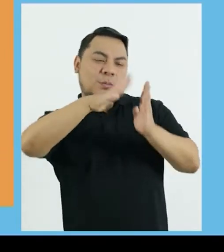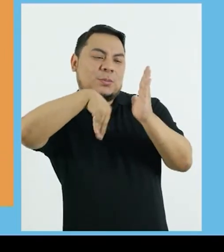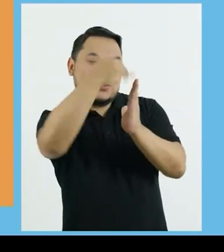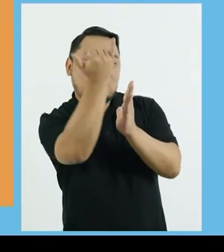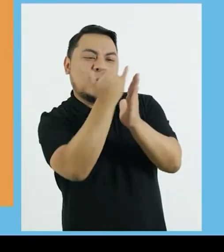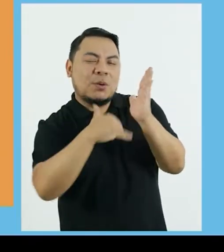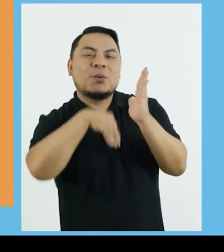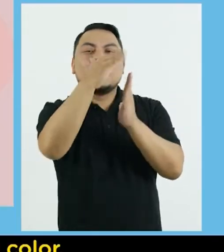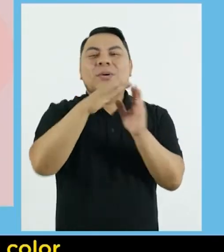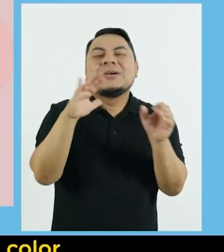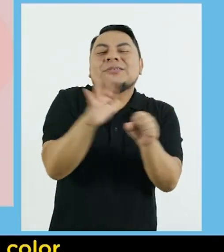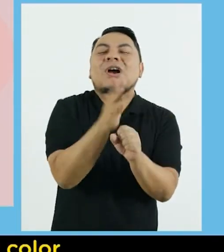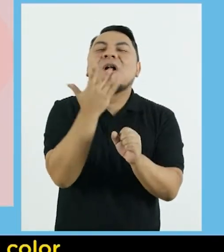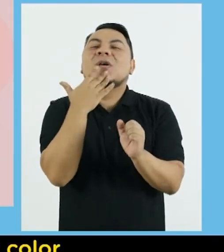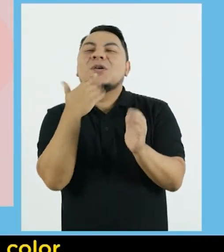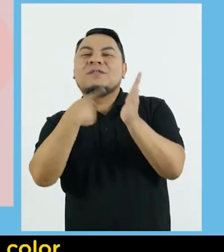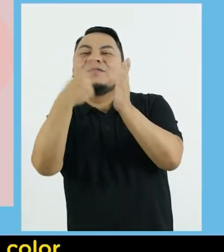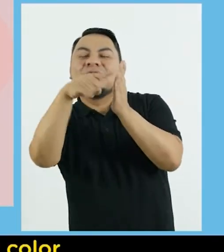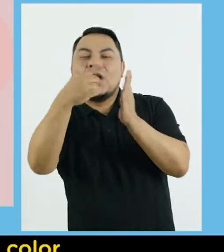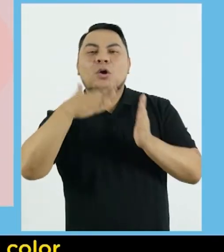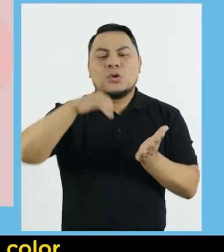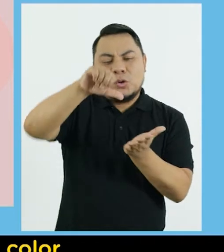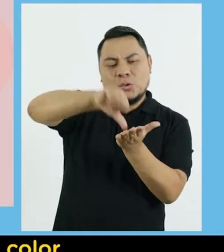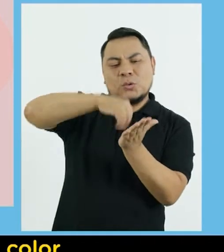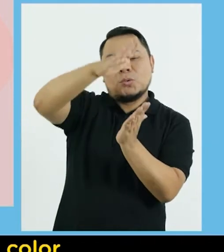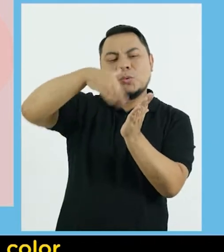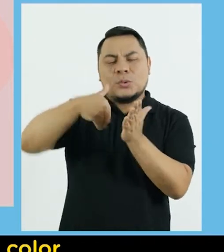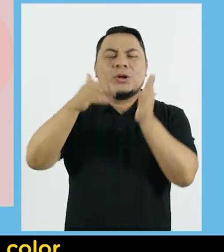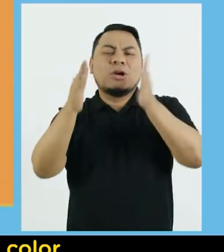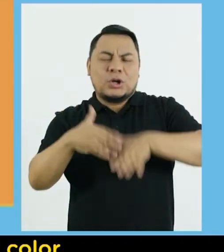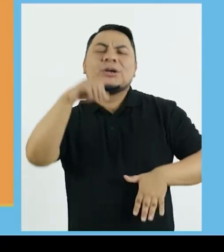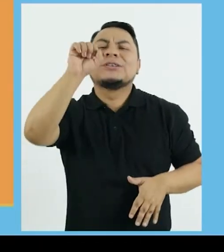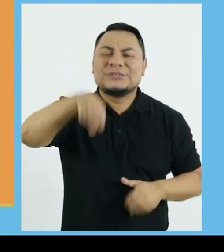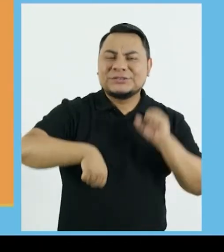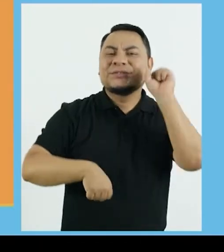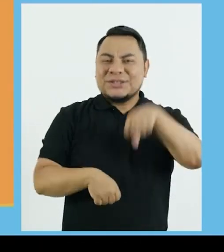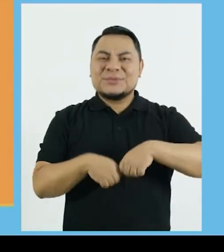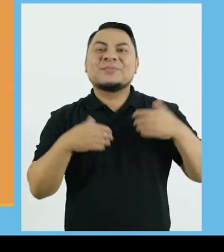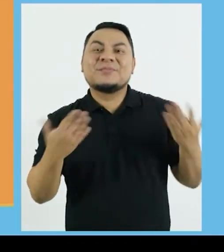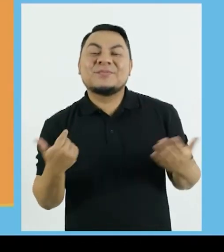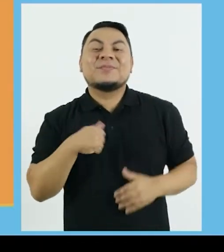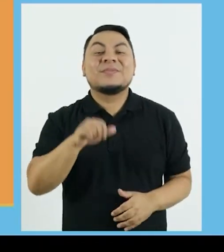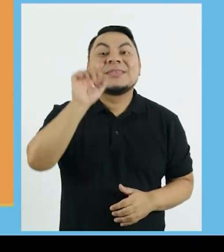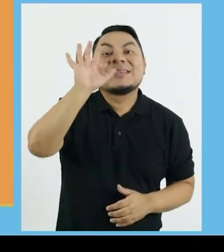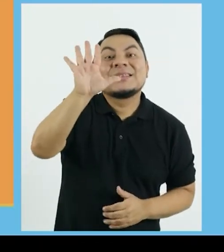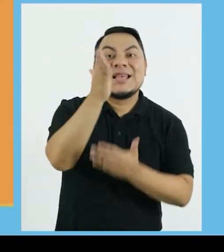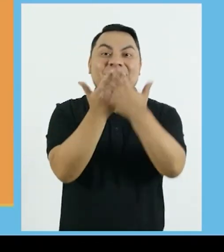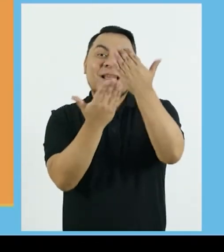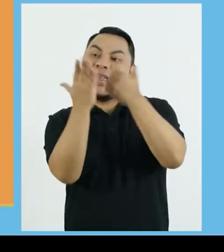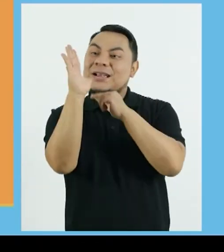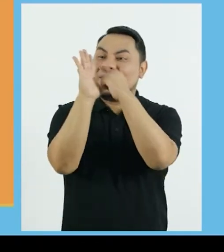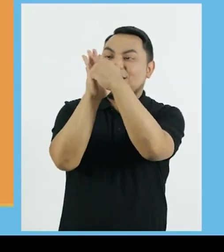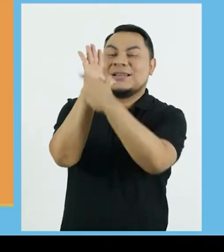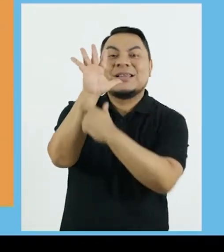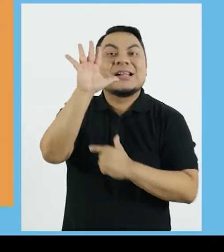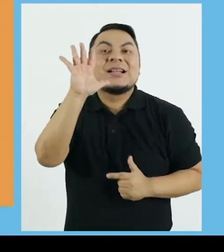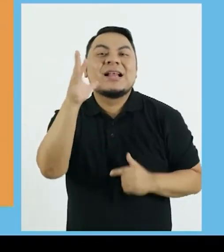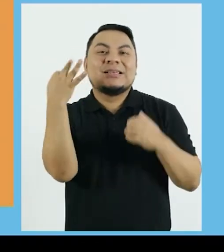manos Con ellas pinto cosas siempre llenas de color Soy artista Sí señor